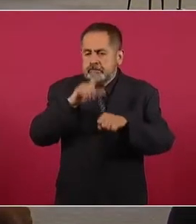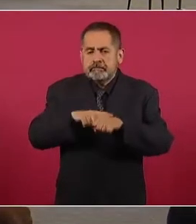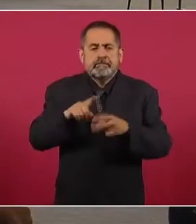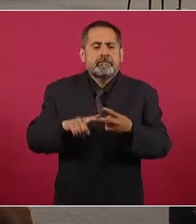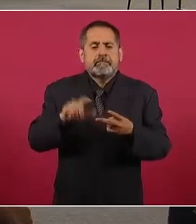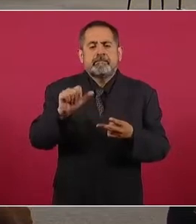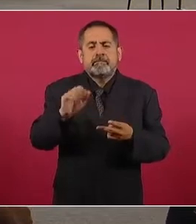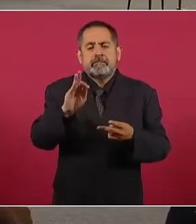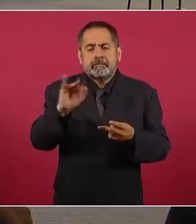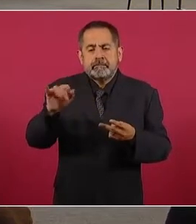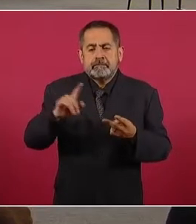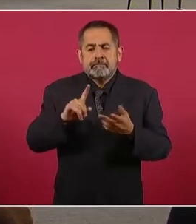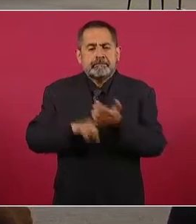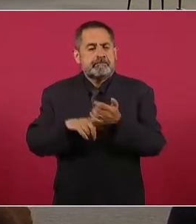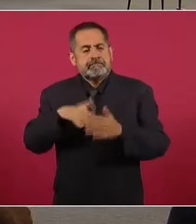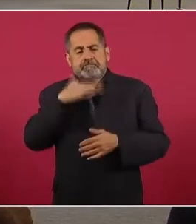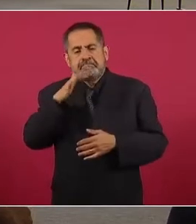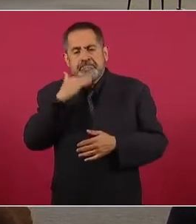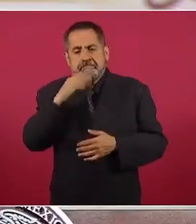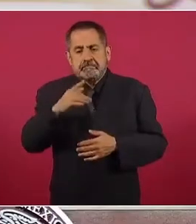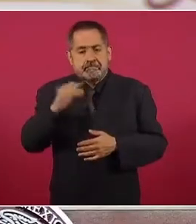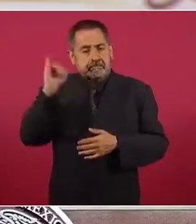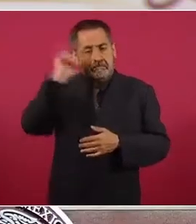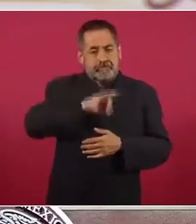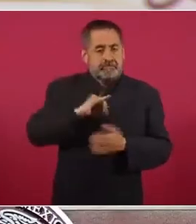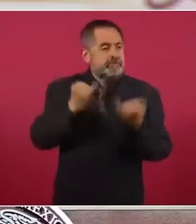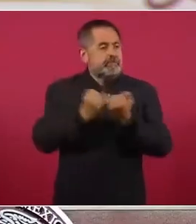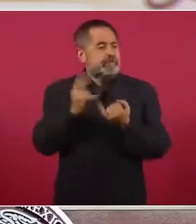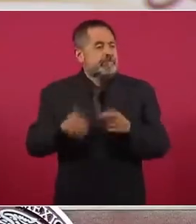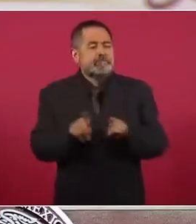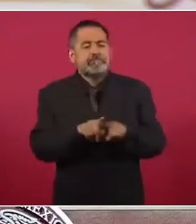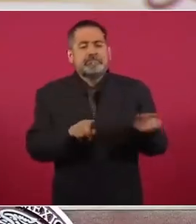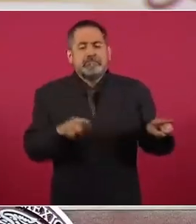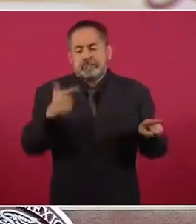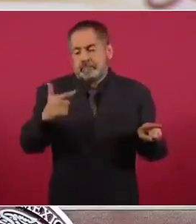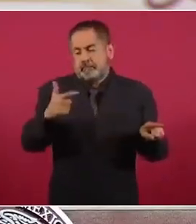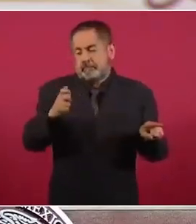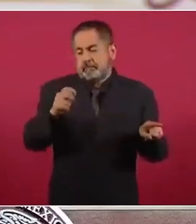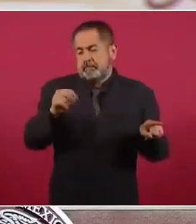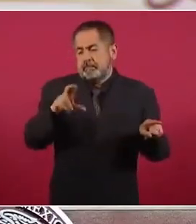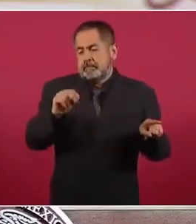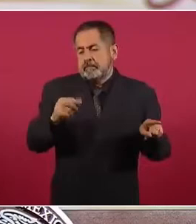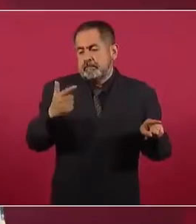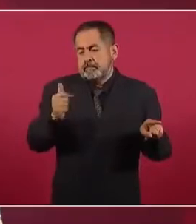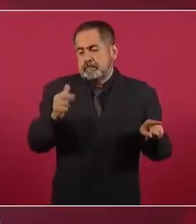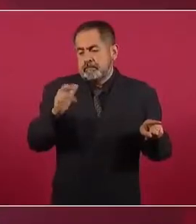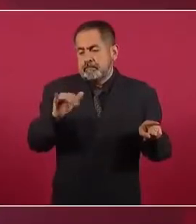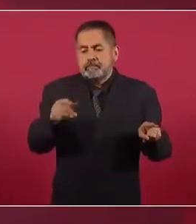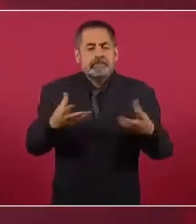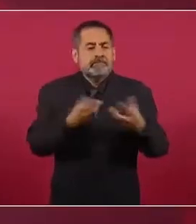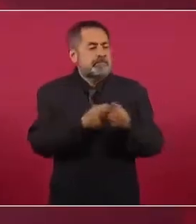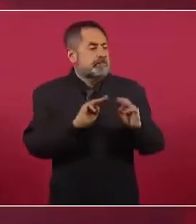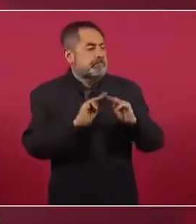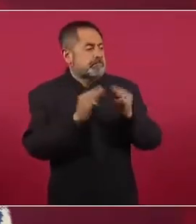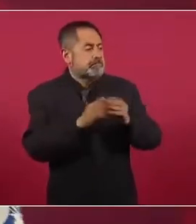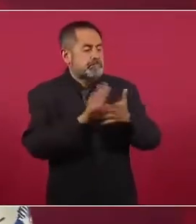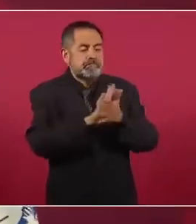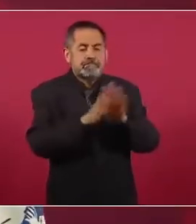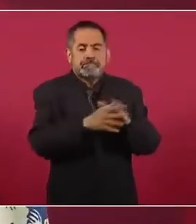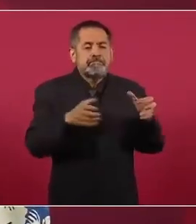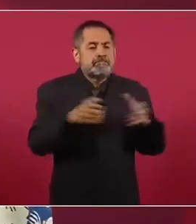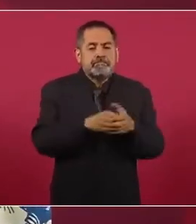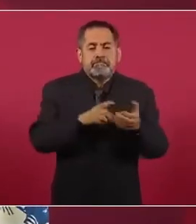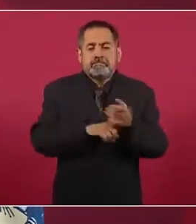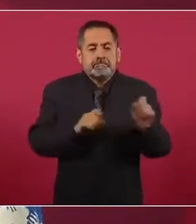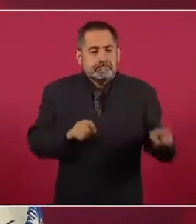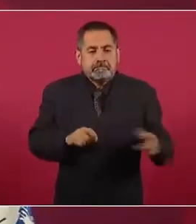policíacas, cuyos jefes como Genaro García Luna se vincularon con el crimen organizado. Recordemos que